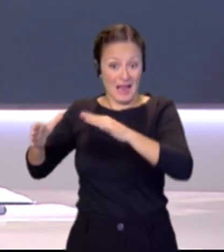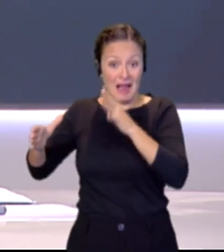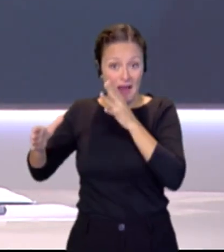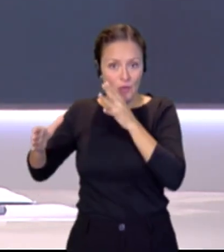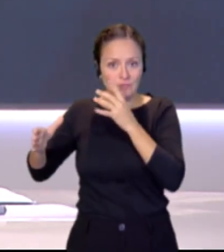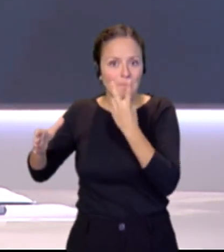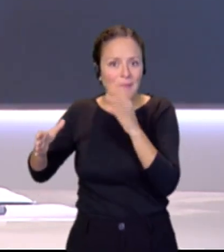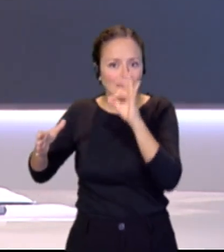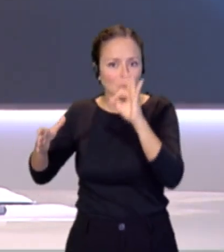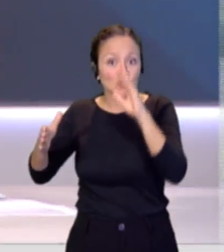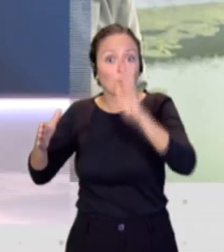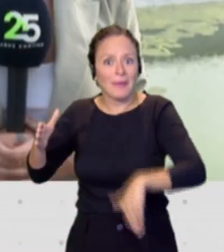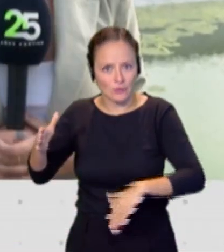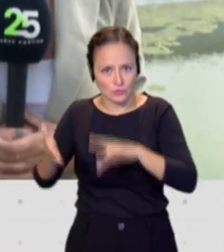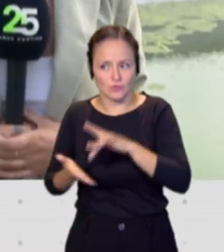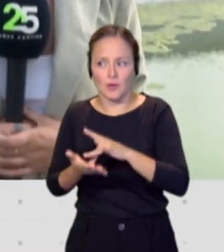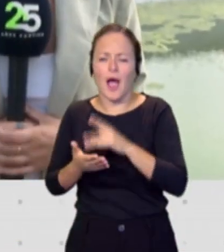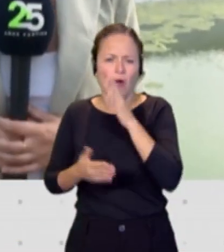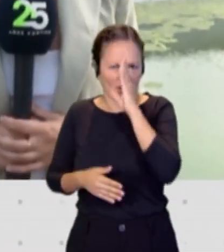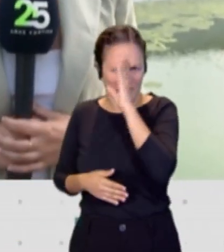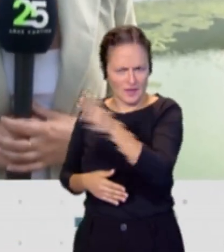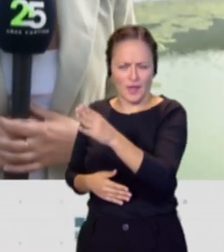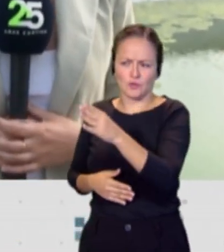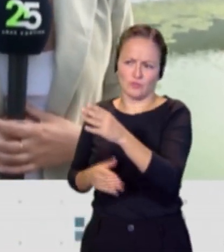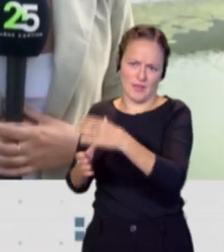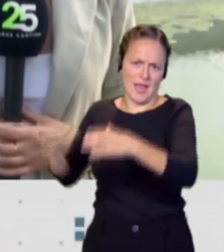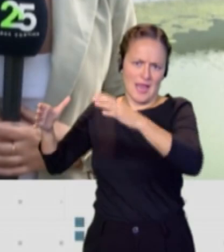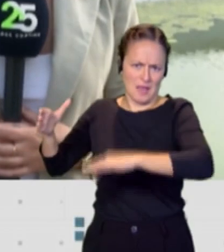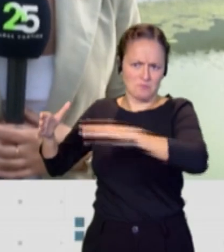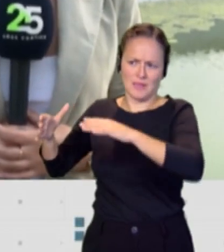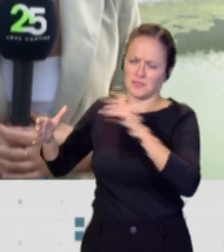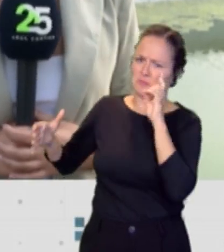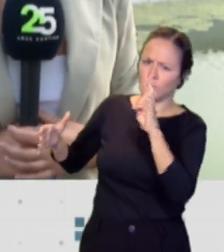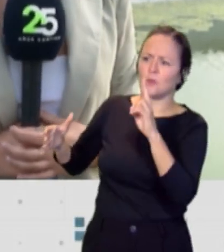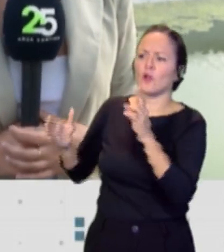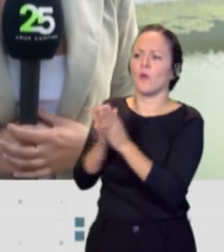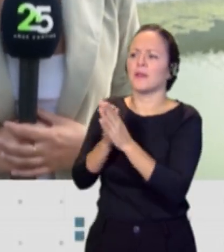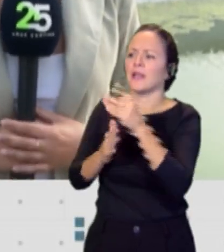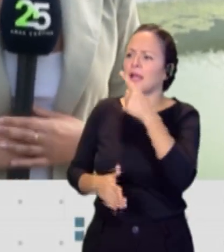20%. Vamos a irnos en directo hasta uno de ellos, Gemma Padillas. Buenos días, ¿dónde estás?